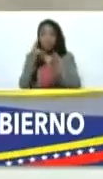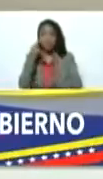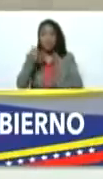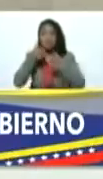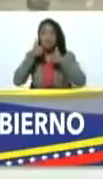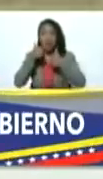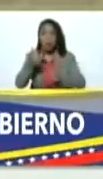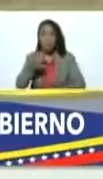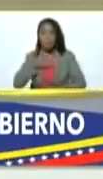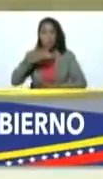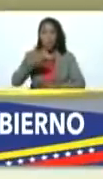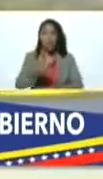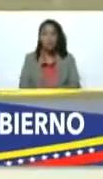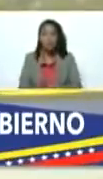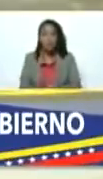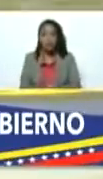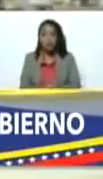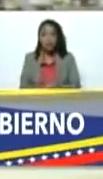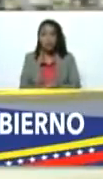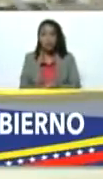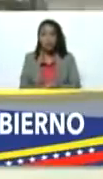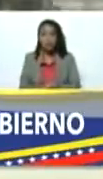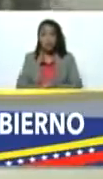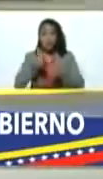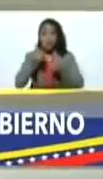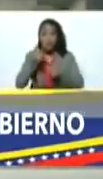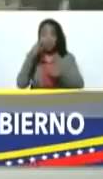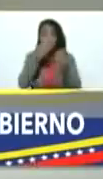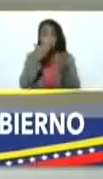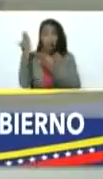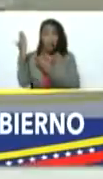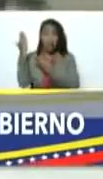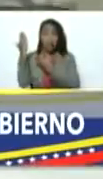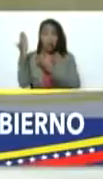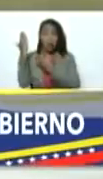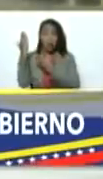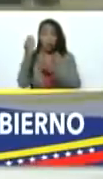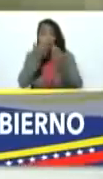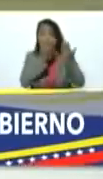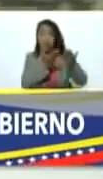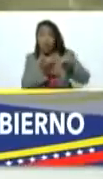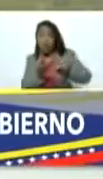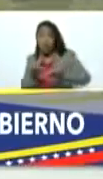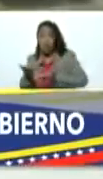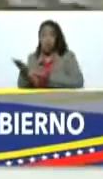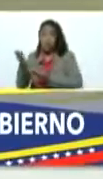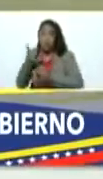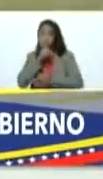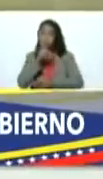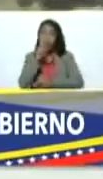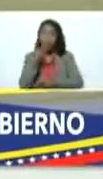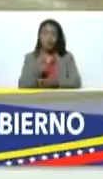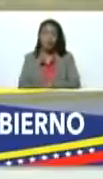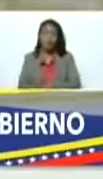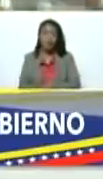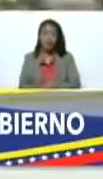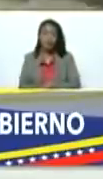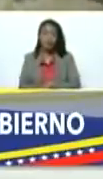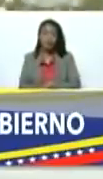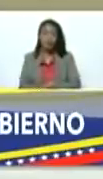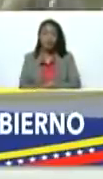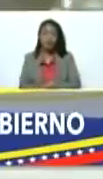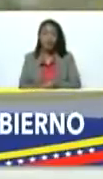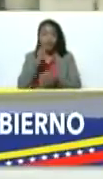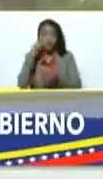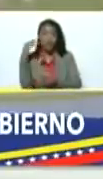¡Te felicito! ¡Buen pase! ¡Mira! ¡La Carolina la llaman! ¡La